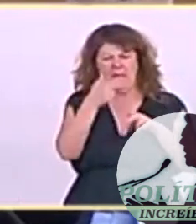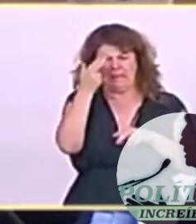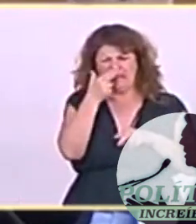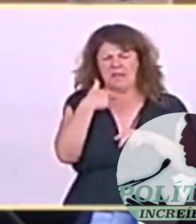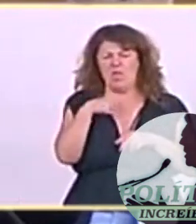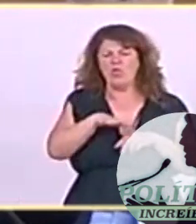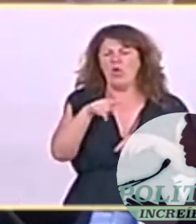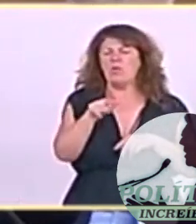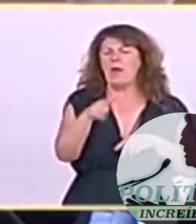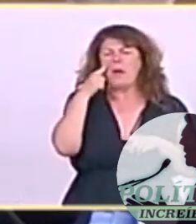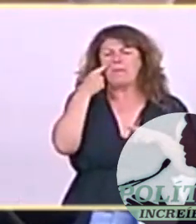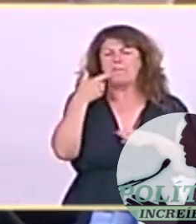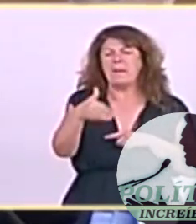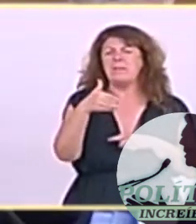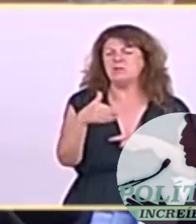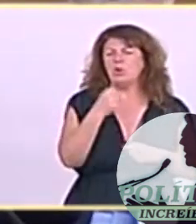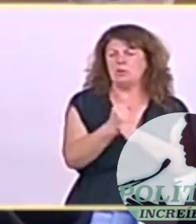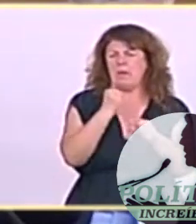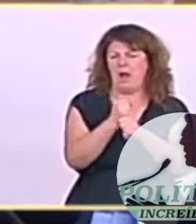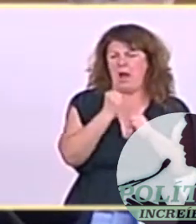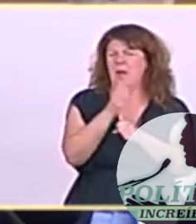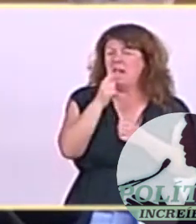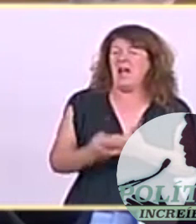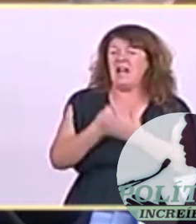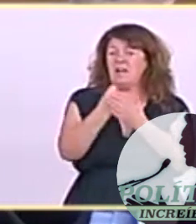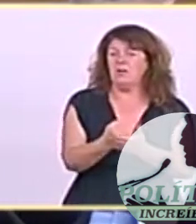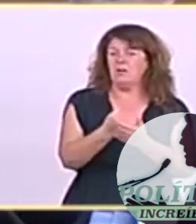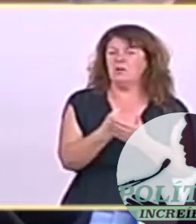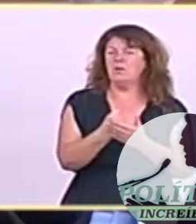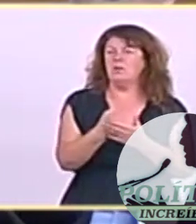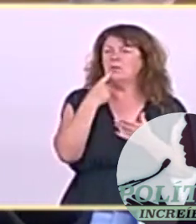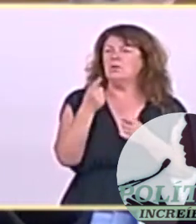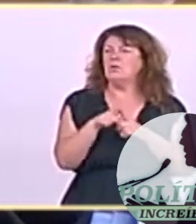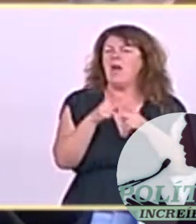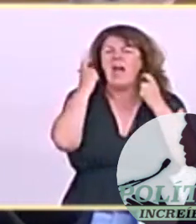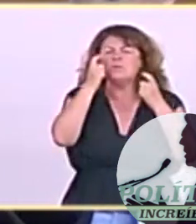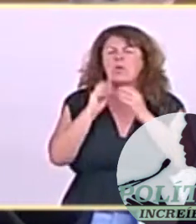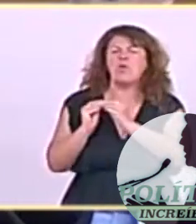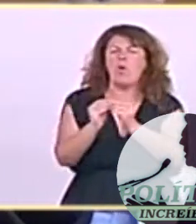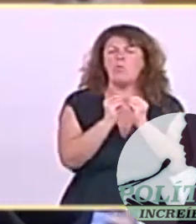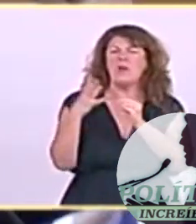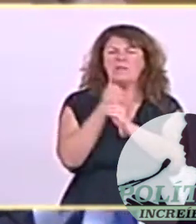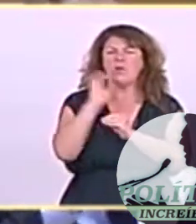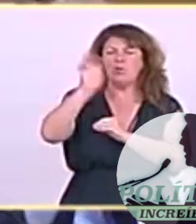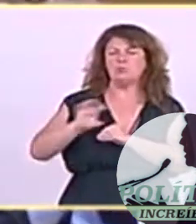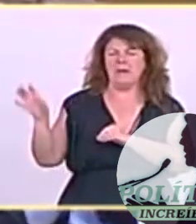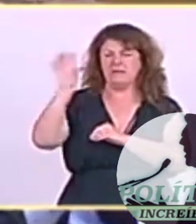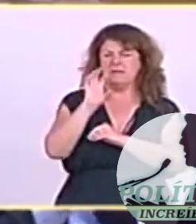a reforzar ese esfuerzo que yo creo es común a todos los países comunitarios, incluida España. Muchas gracias.